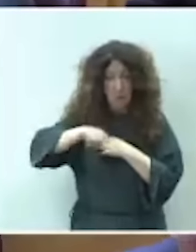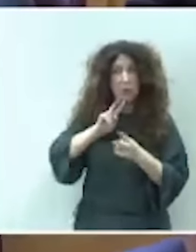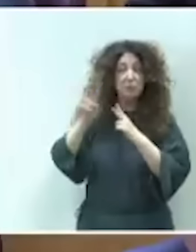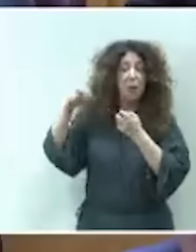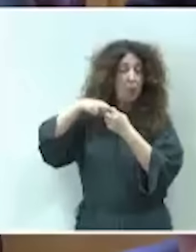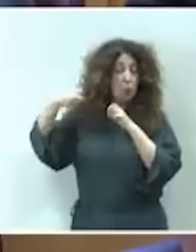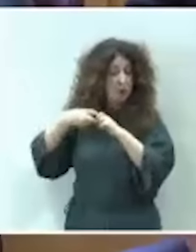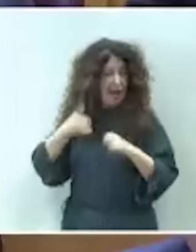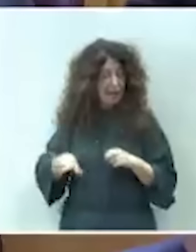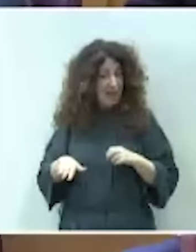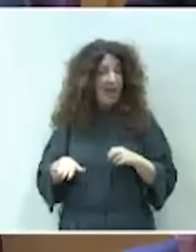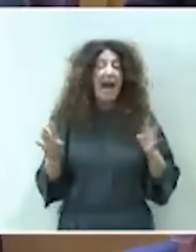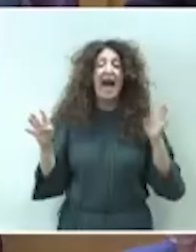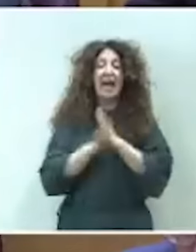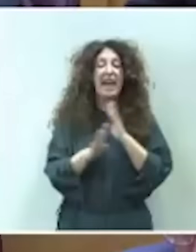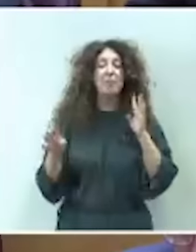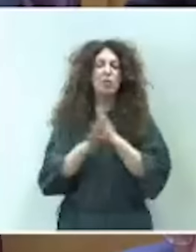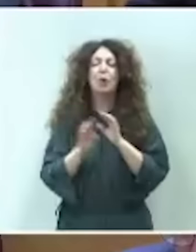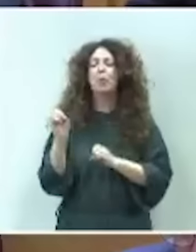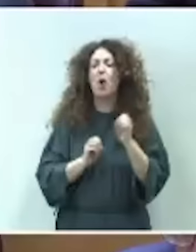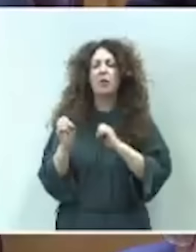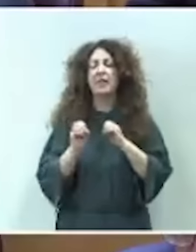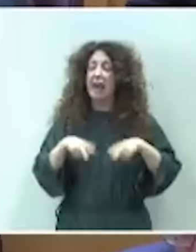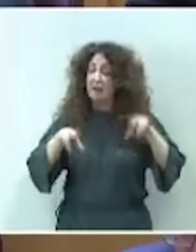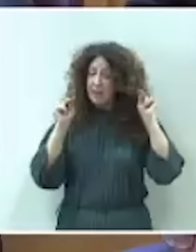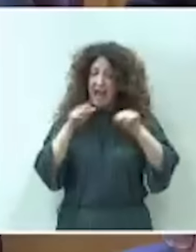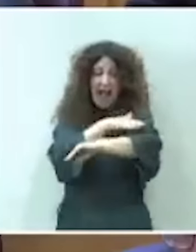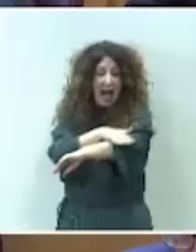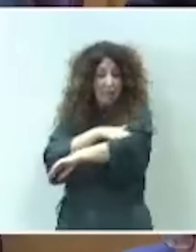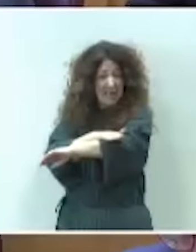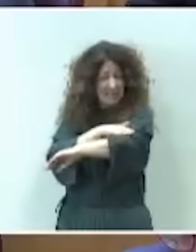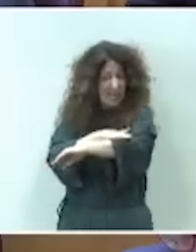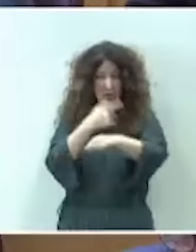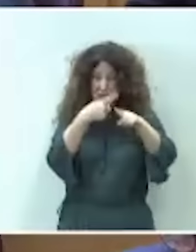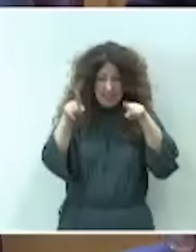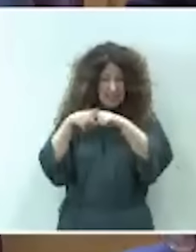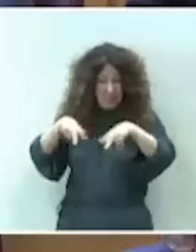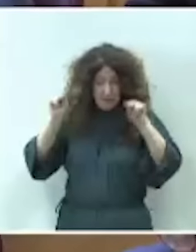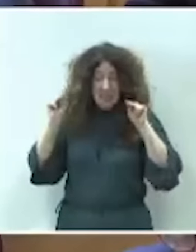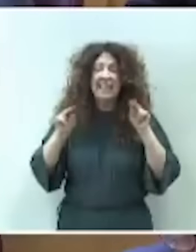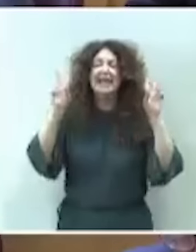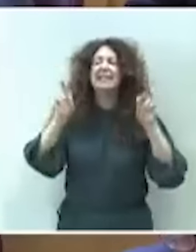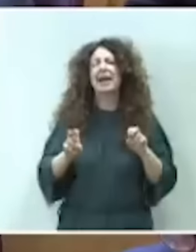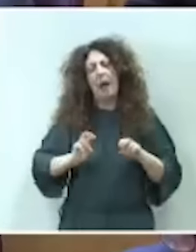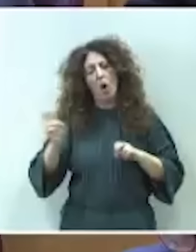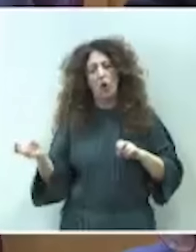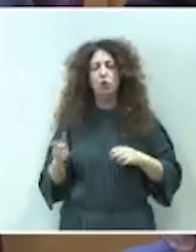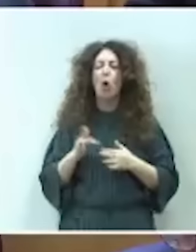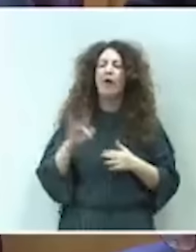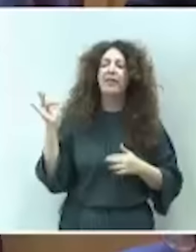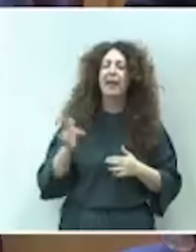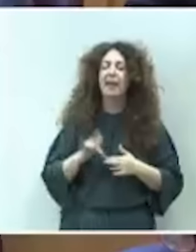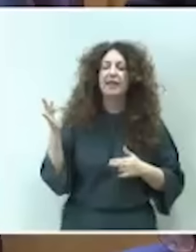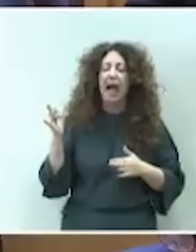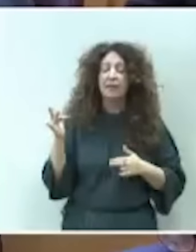autorización. La tasa de reposición se elimina para todas las Administraciones, para ayuntamientos también, y respecto a la digitalización, señor ministro, ustedes con